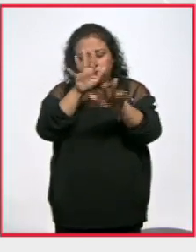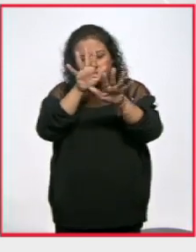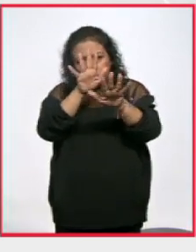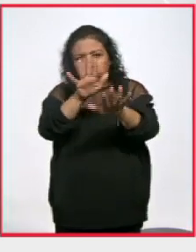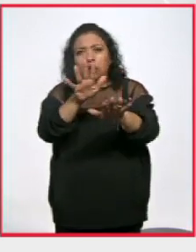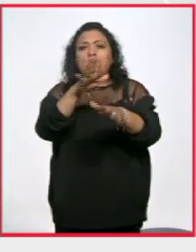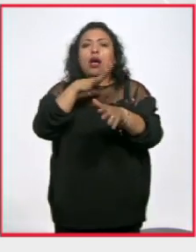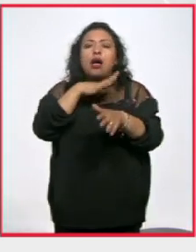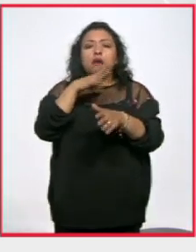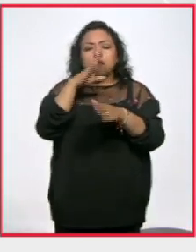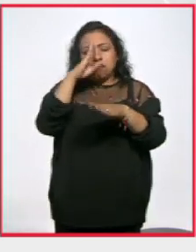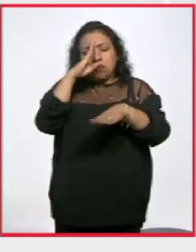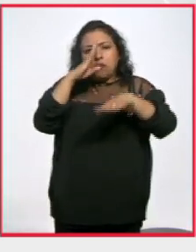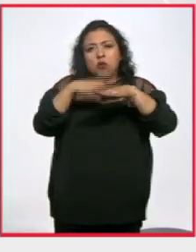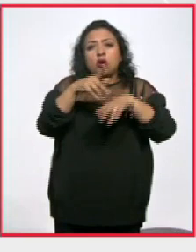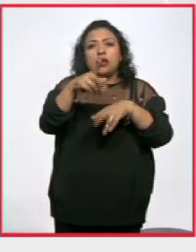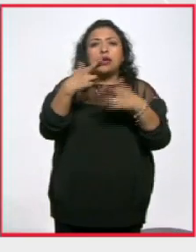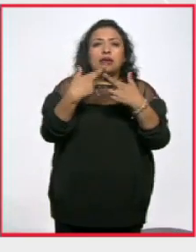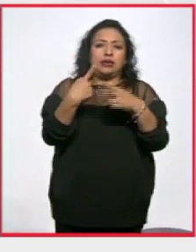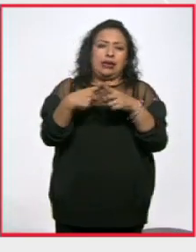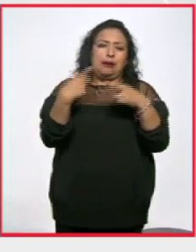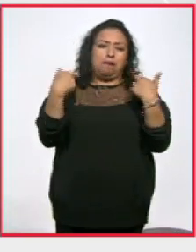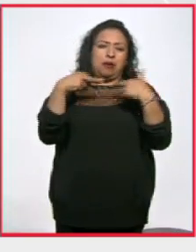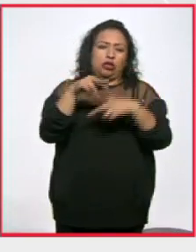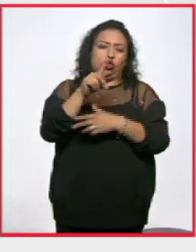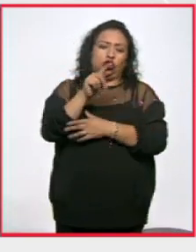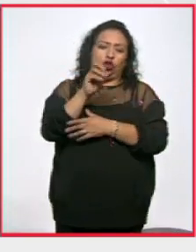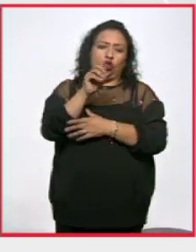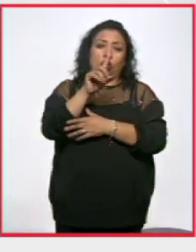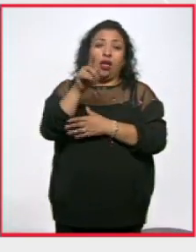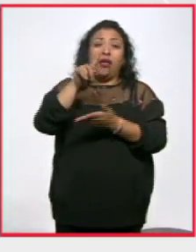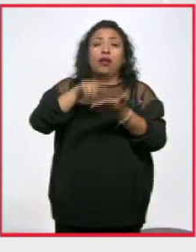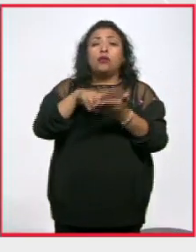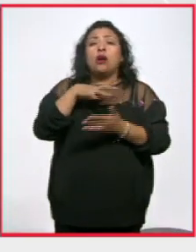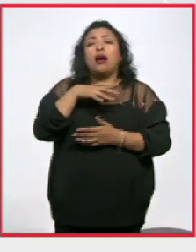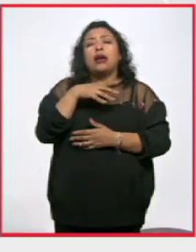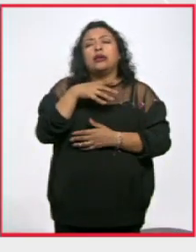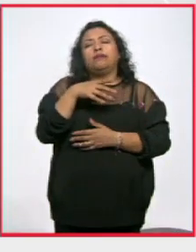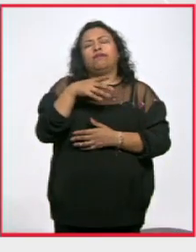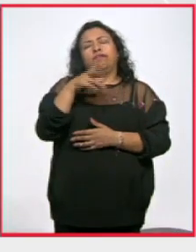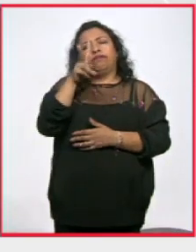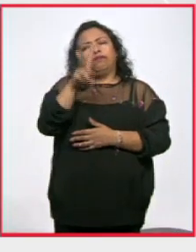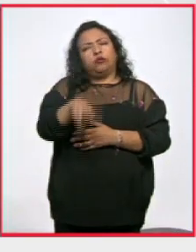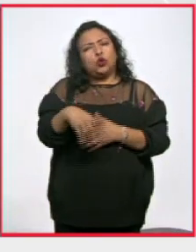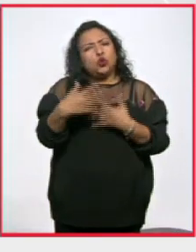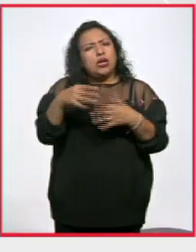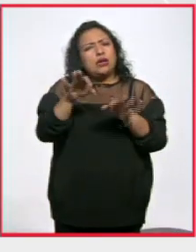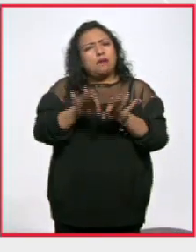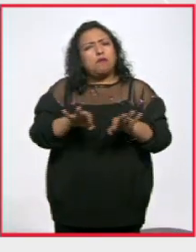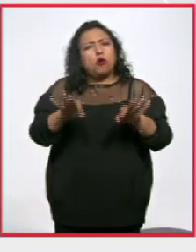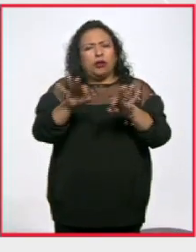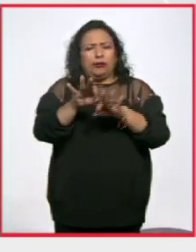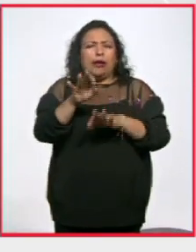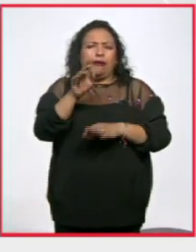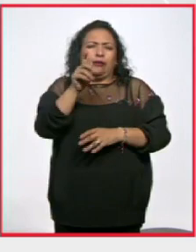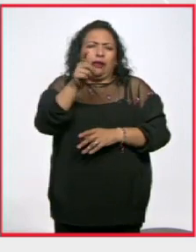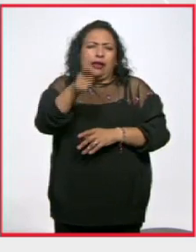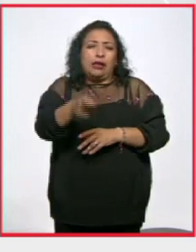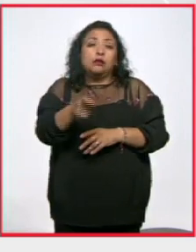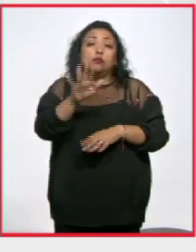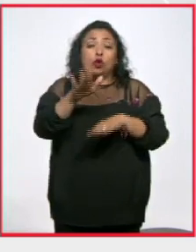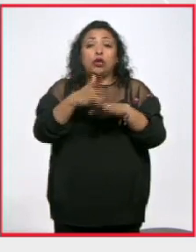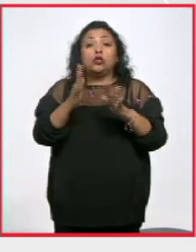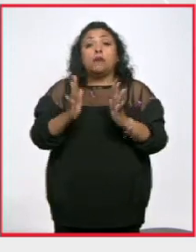conmemoración que hizo el maestro Toledo y que tiene un significado muy, muy profundo y por ello participó la